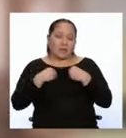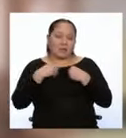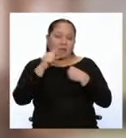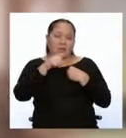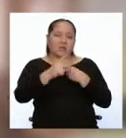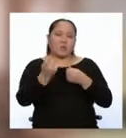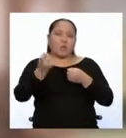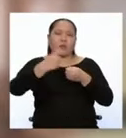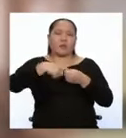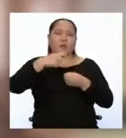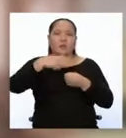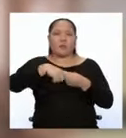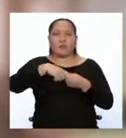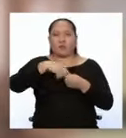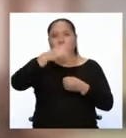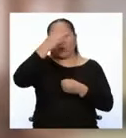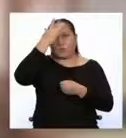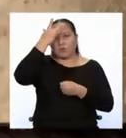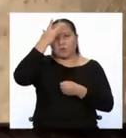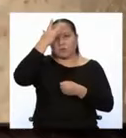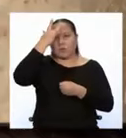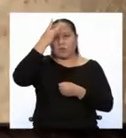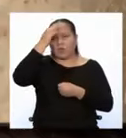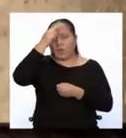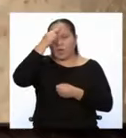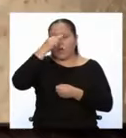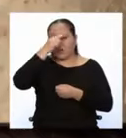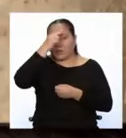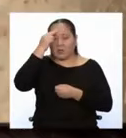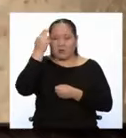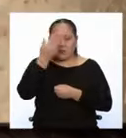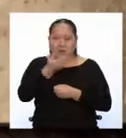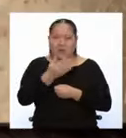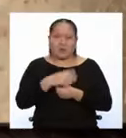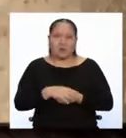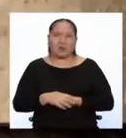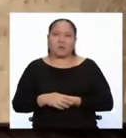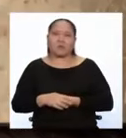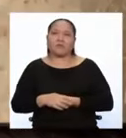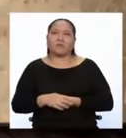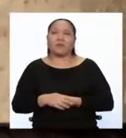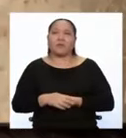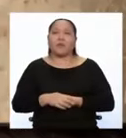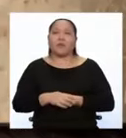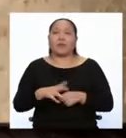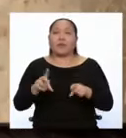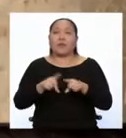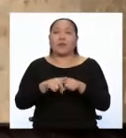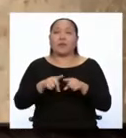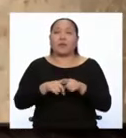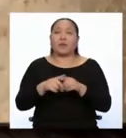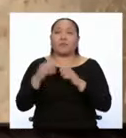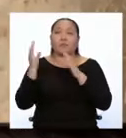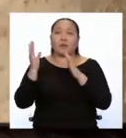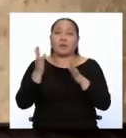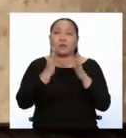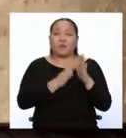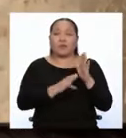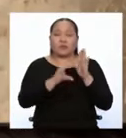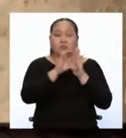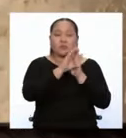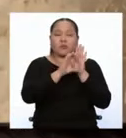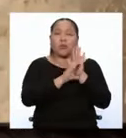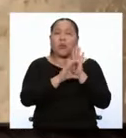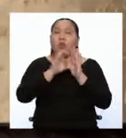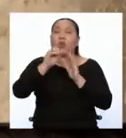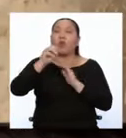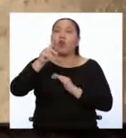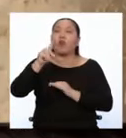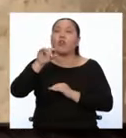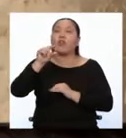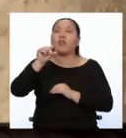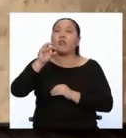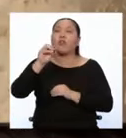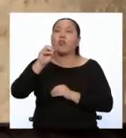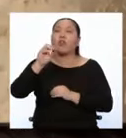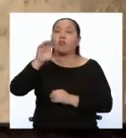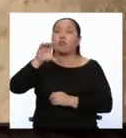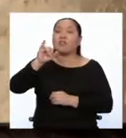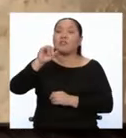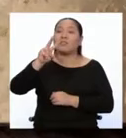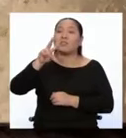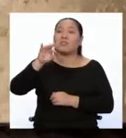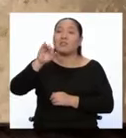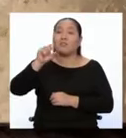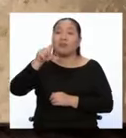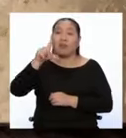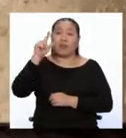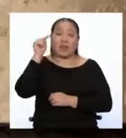fomenta la tolerancia hacia los mismos. También debemos mencionar la elaboración del Código Civil. Es este código